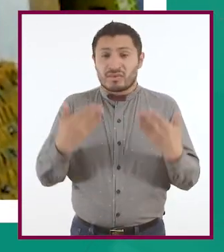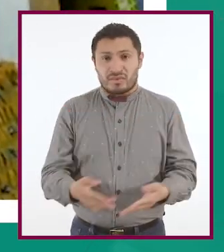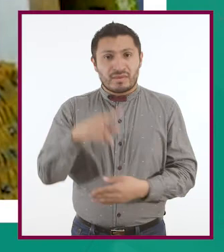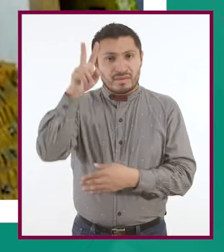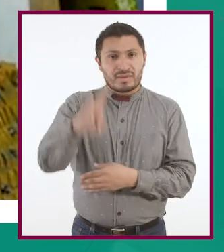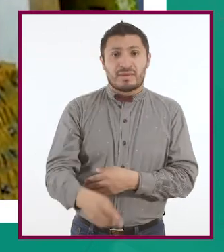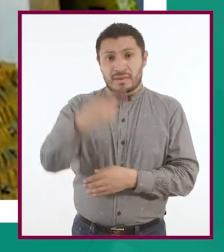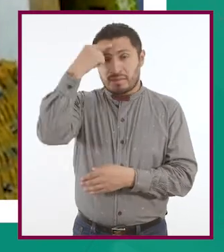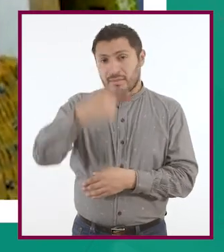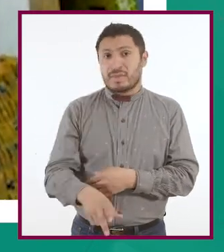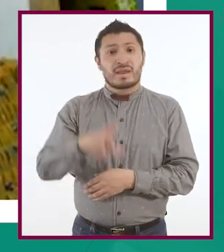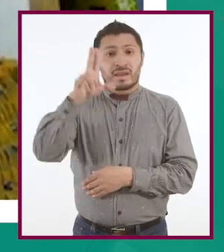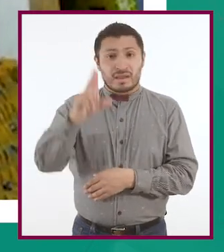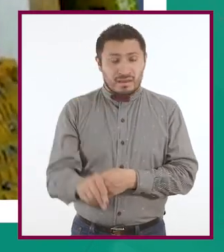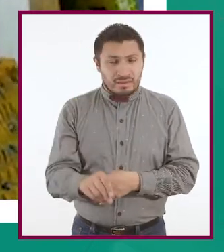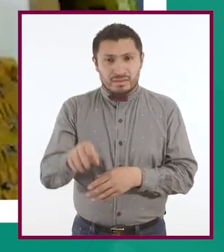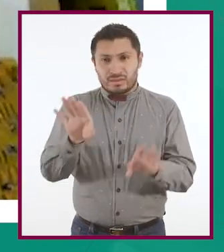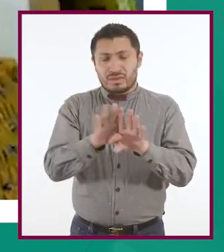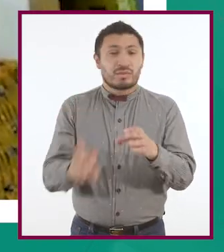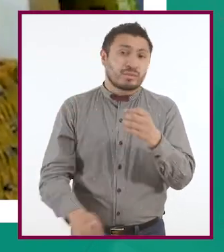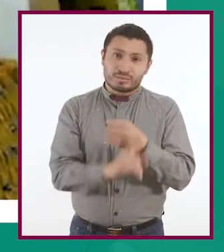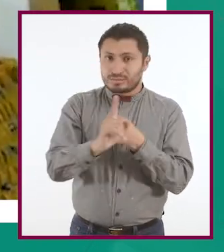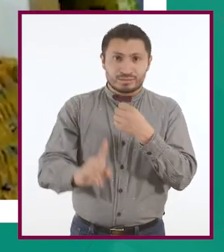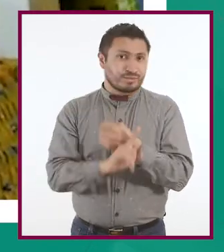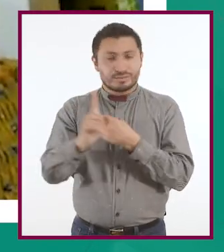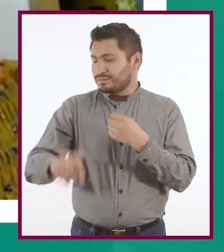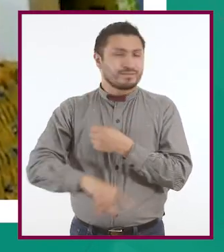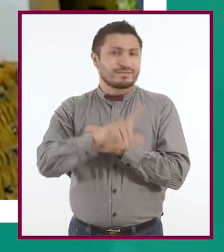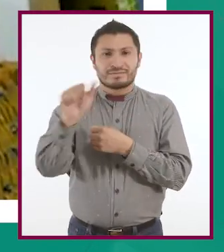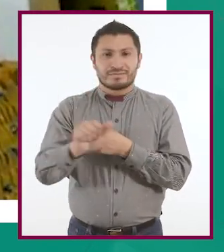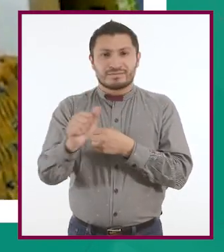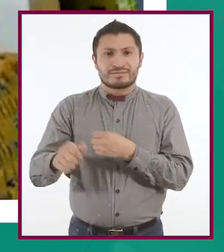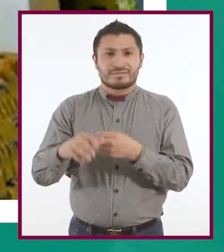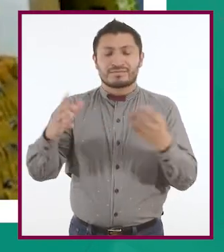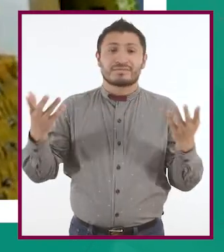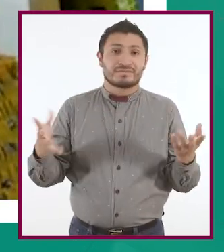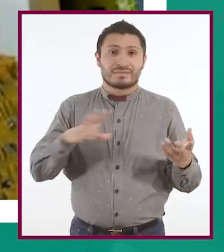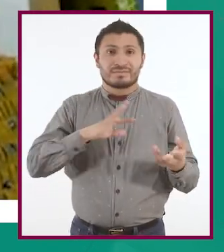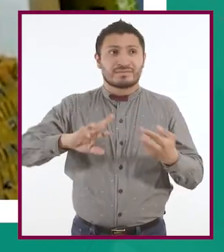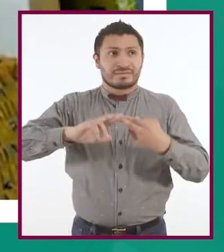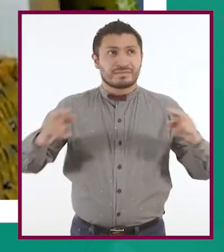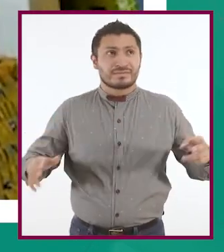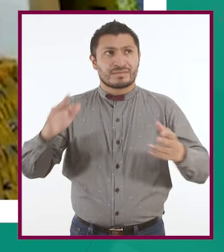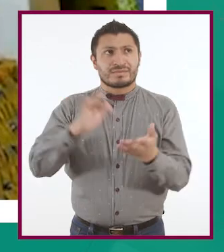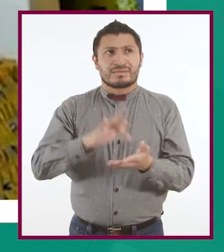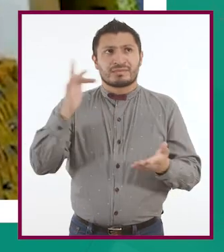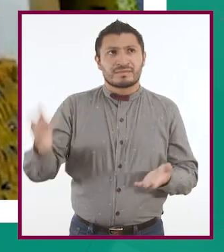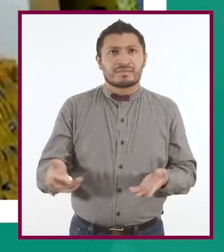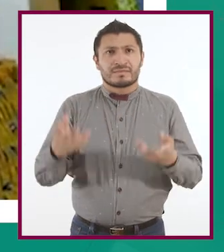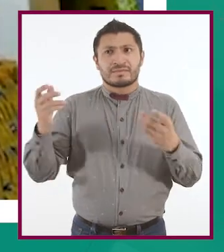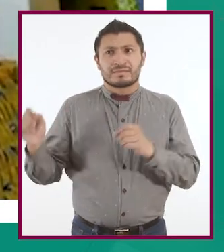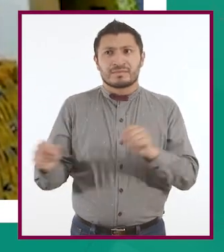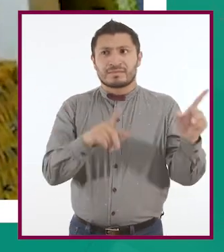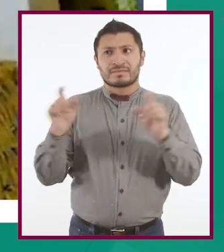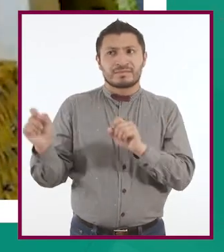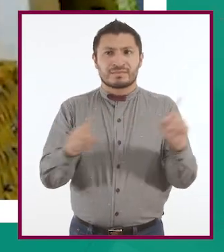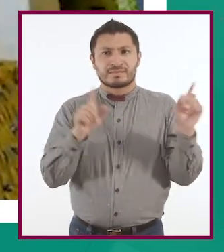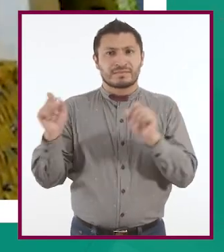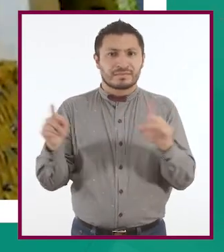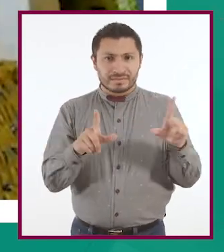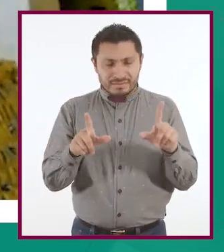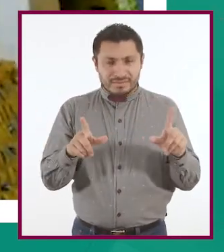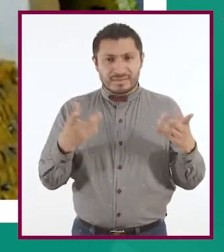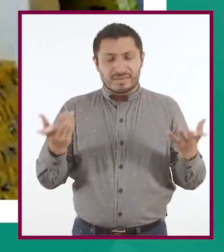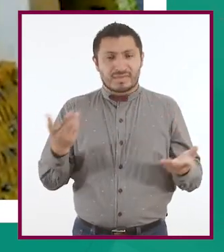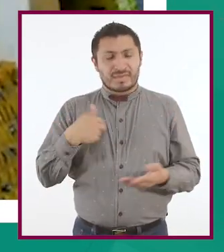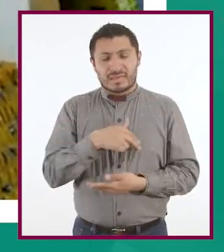para que no se engloben problemas después que se relacionen. Gracias a las publicaciones que llegamos a